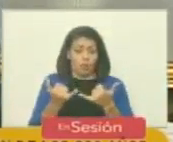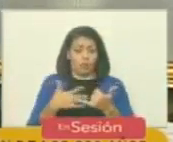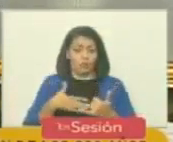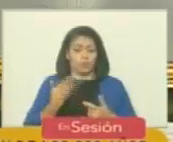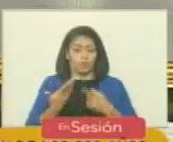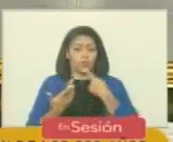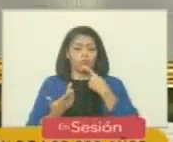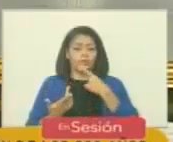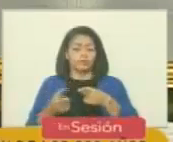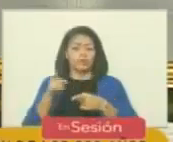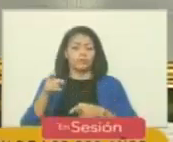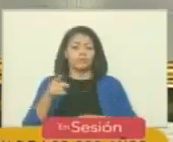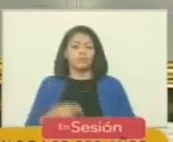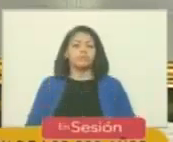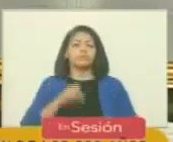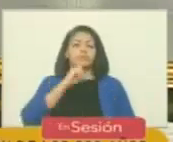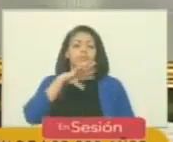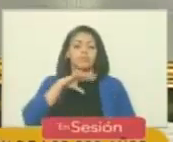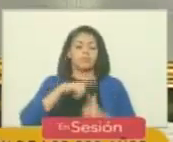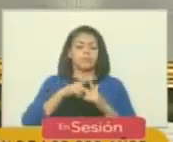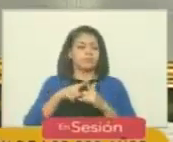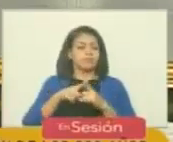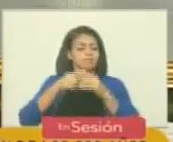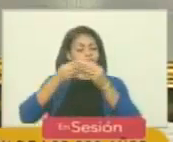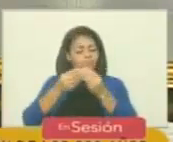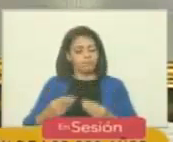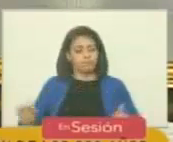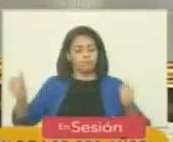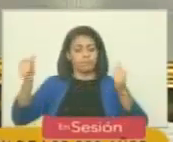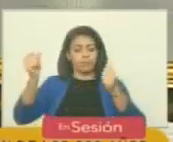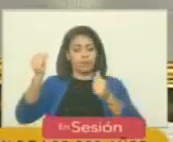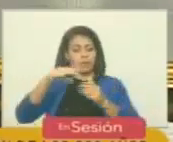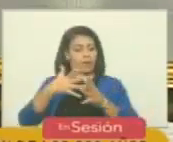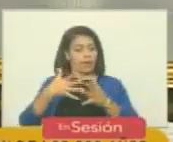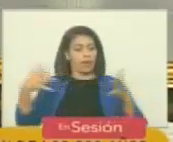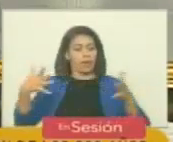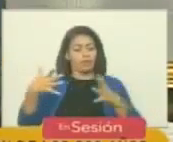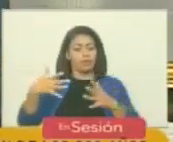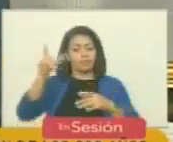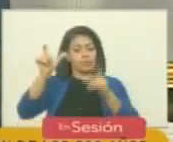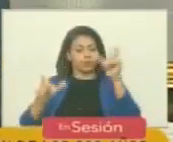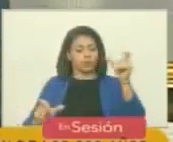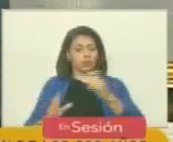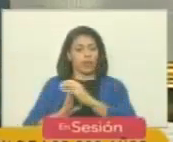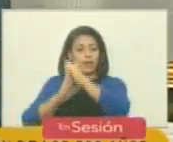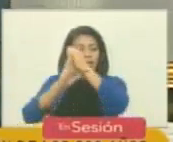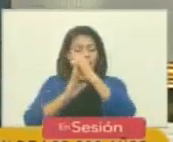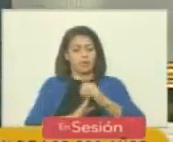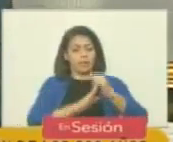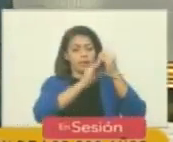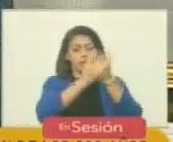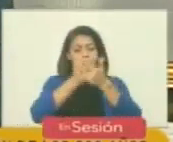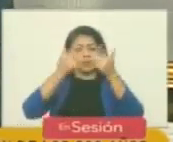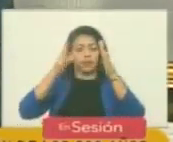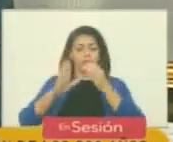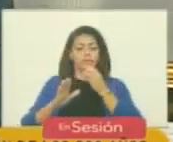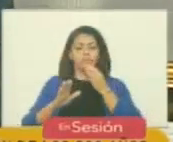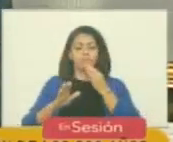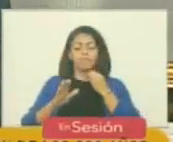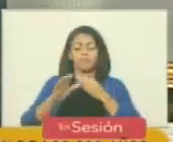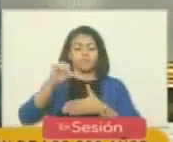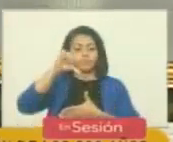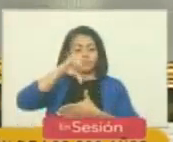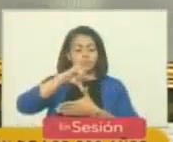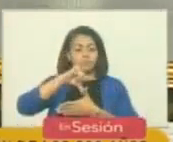podemos decir que la historia ha absuelto a los más grandes gigantes libertadores de América del